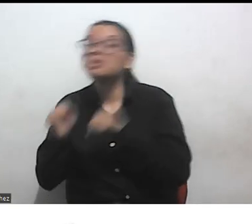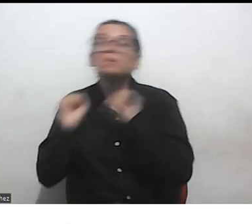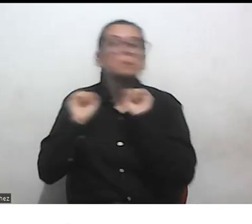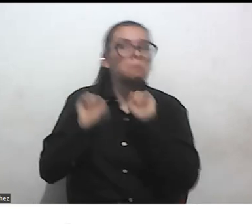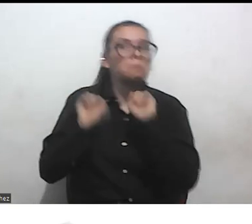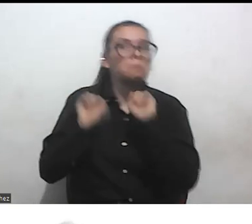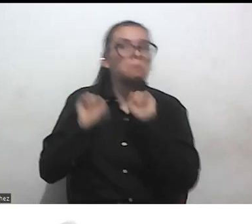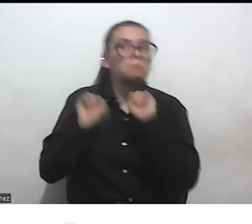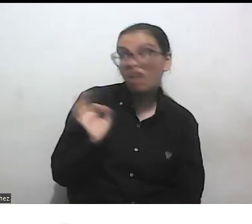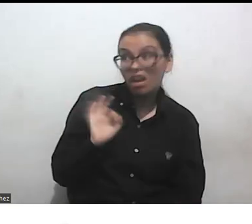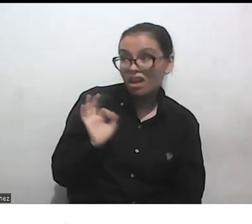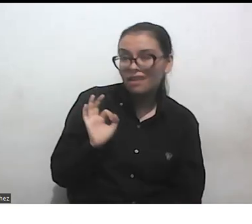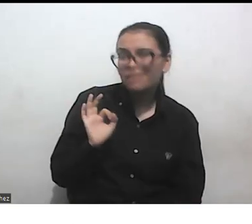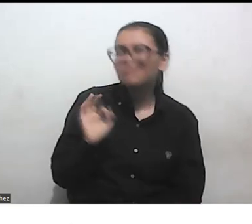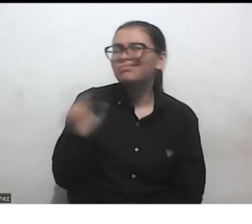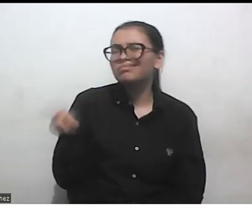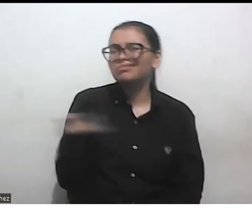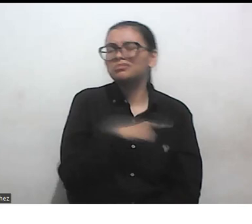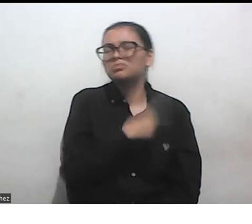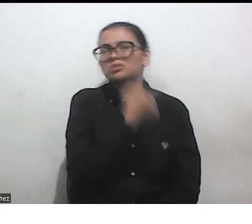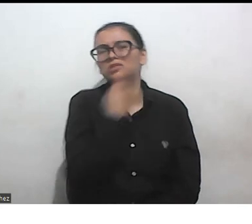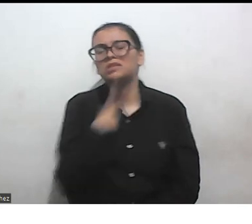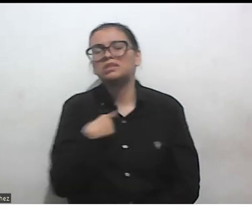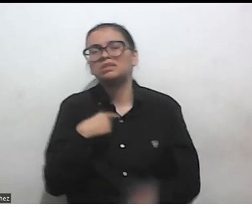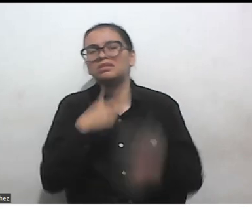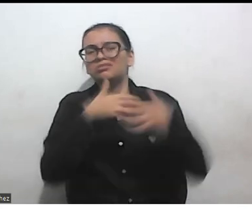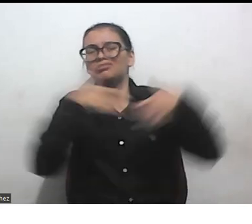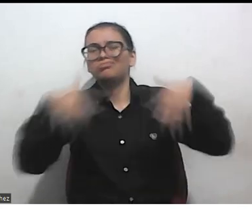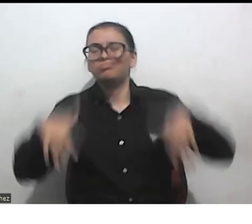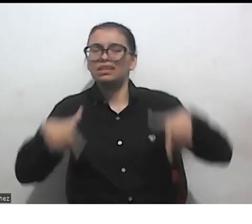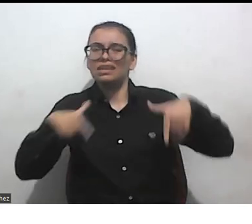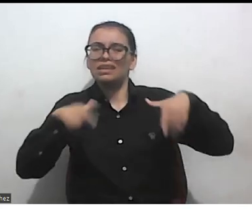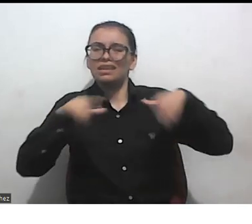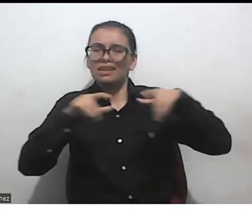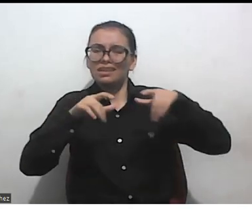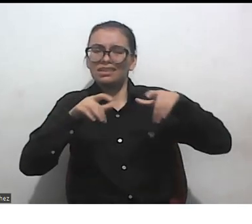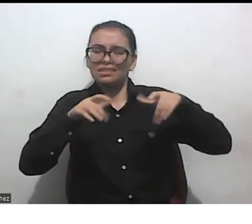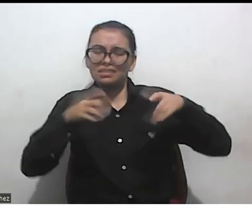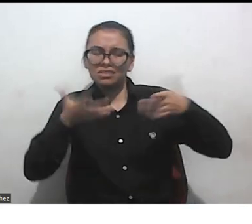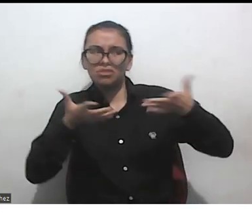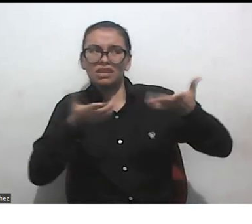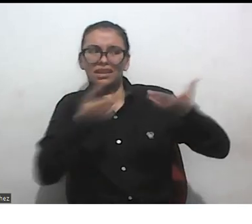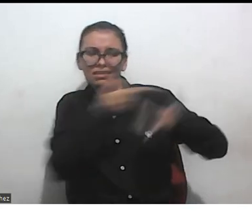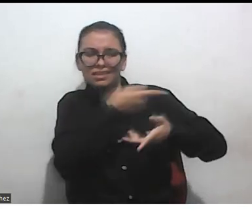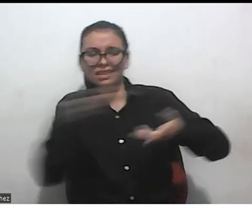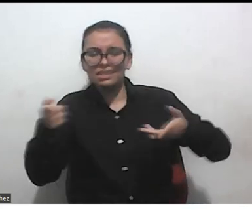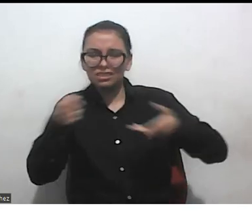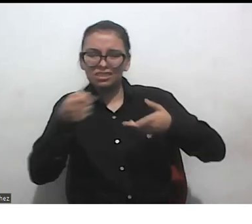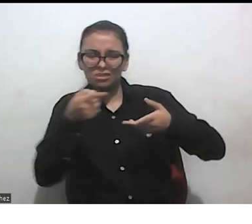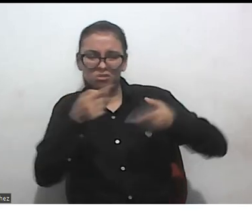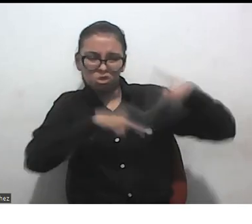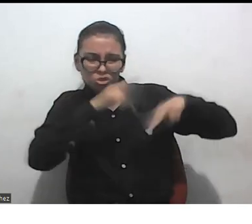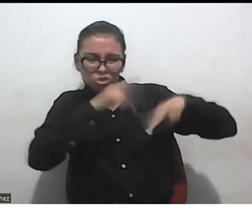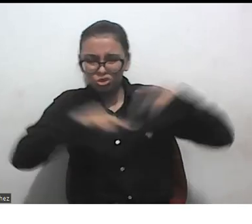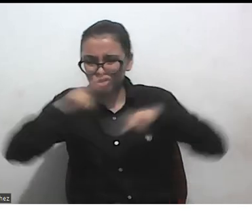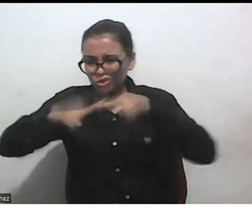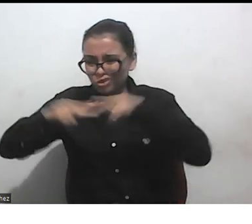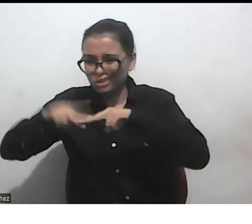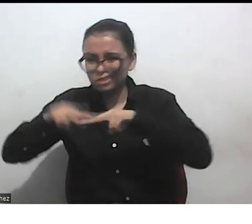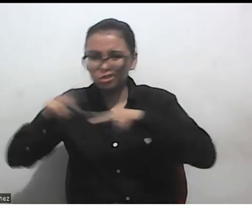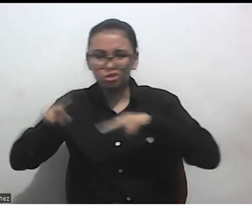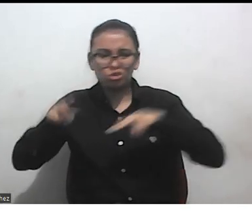esto es un poco lo que nos lo que ha contribuido digamos los estudios de